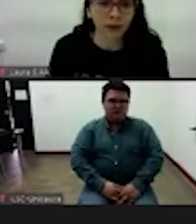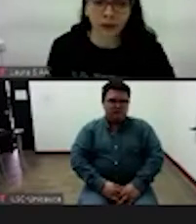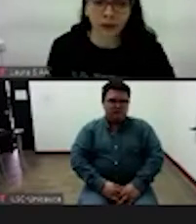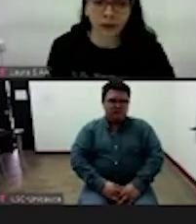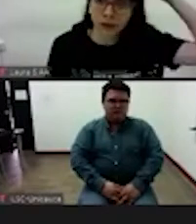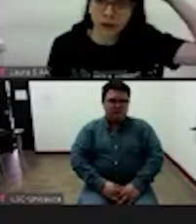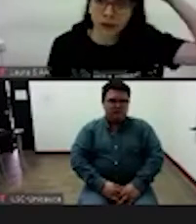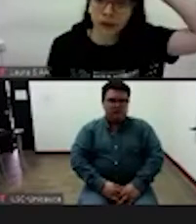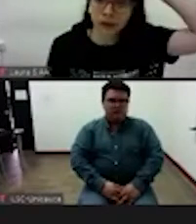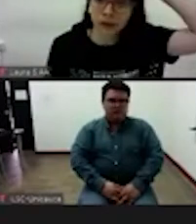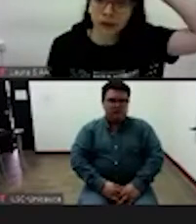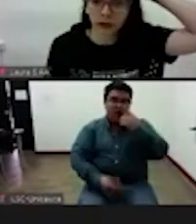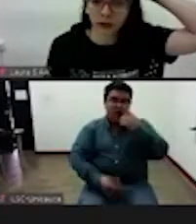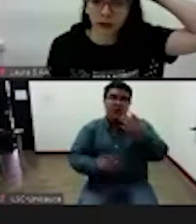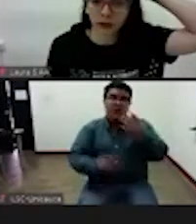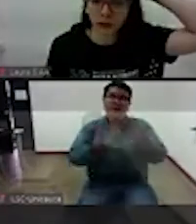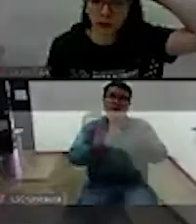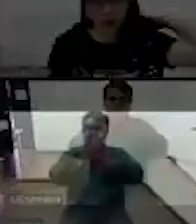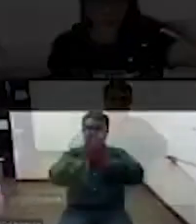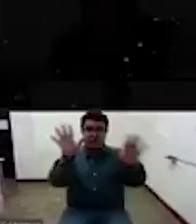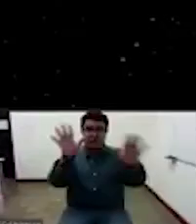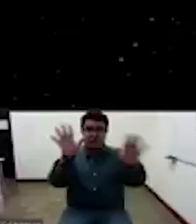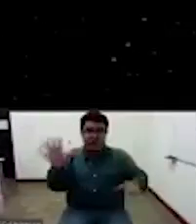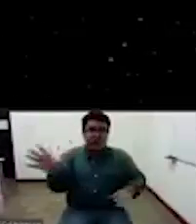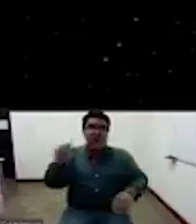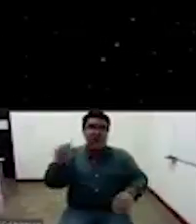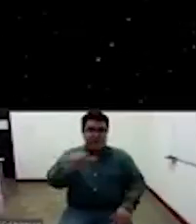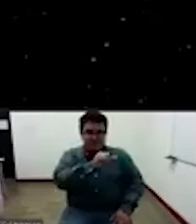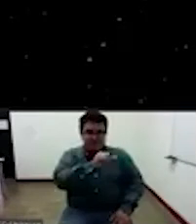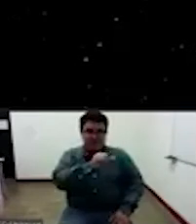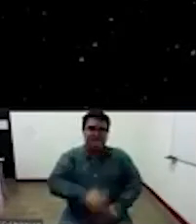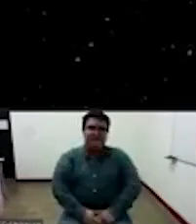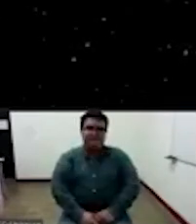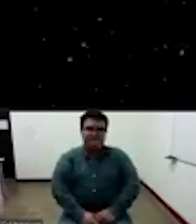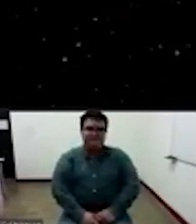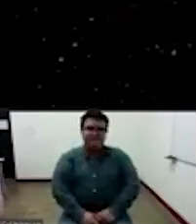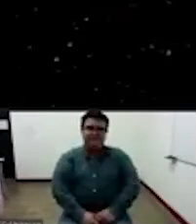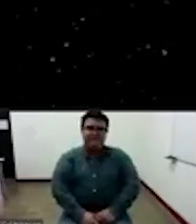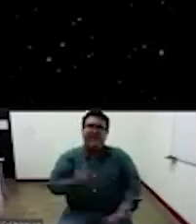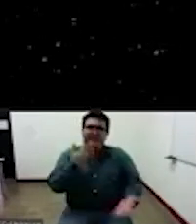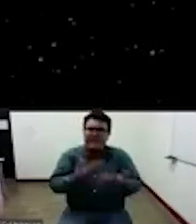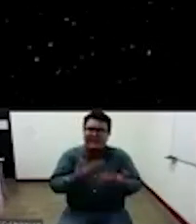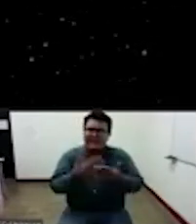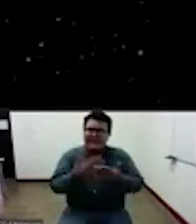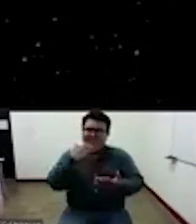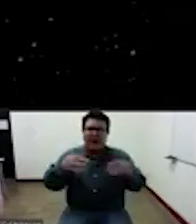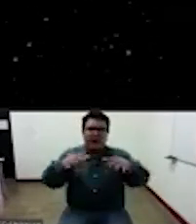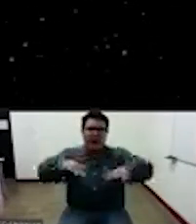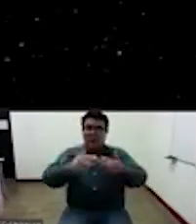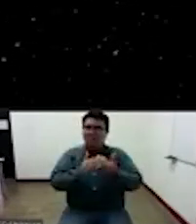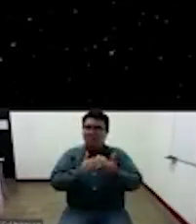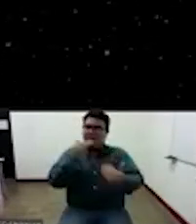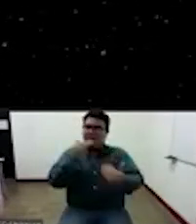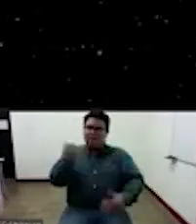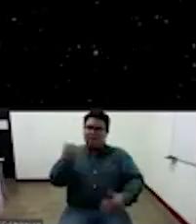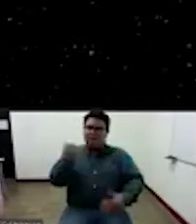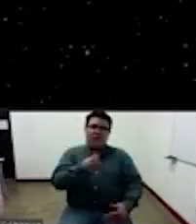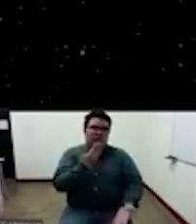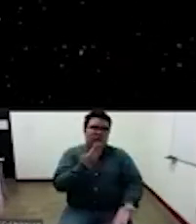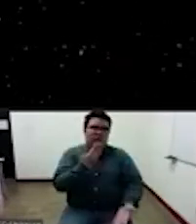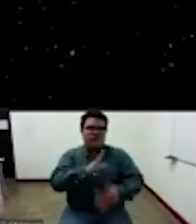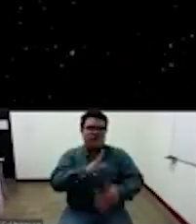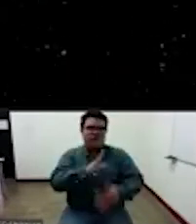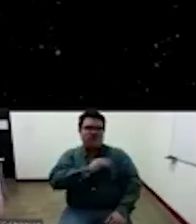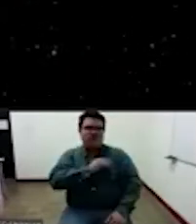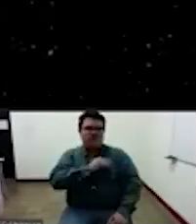muy buenos días nuevamente para todos y todas y agradecer por el espacio estoy estoy muy contento de